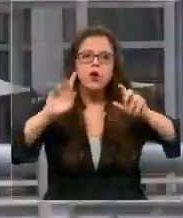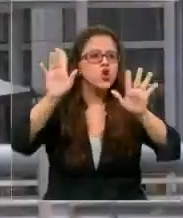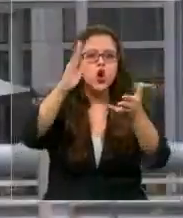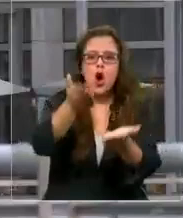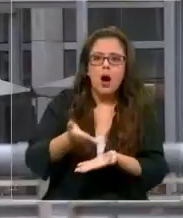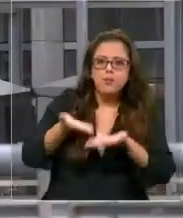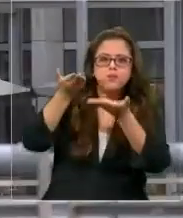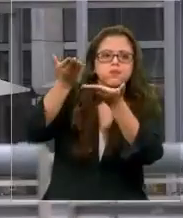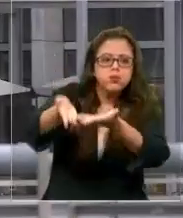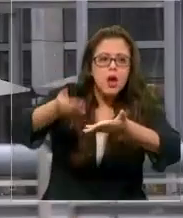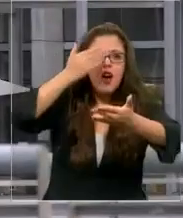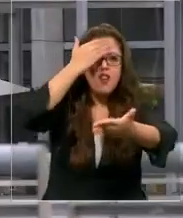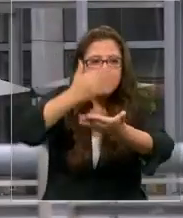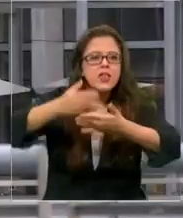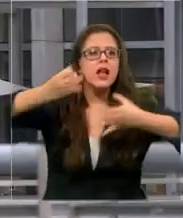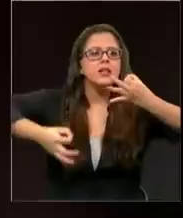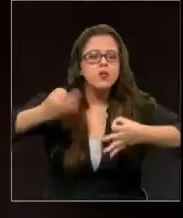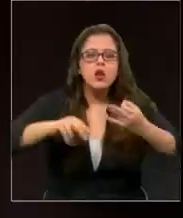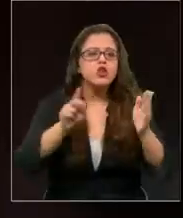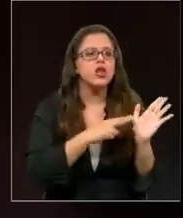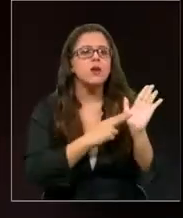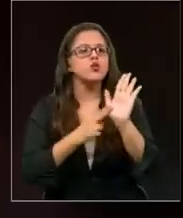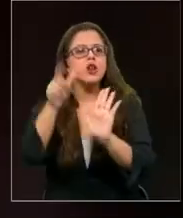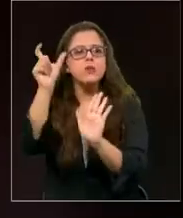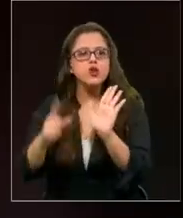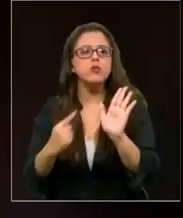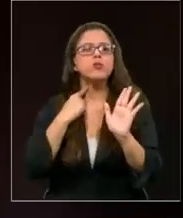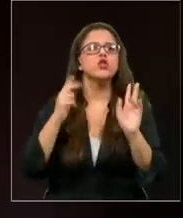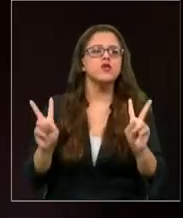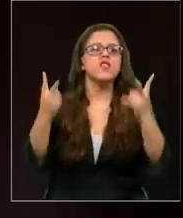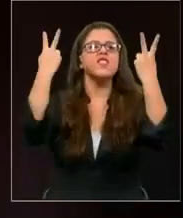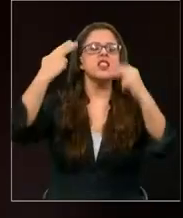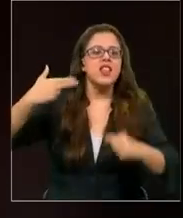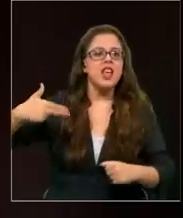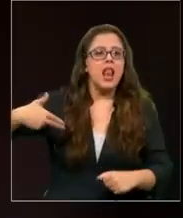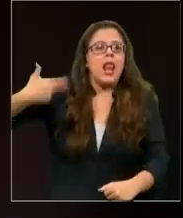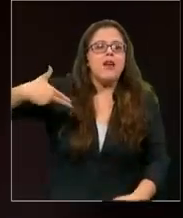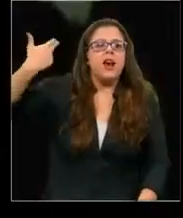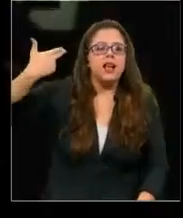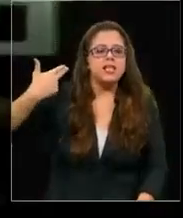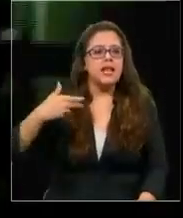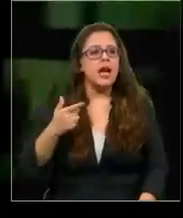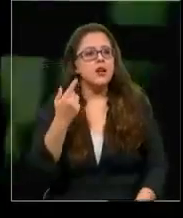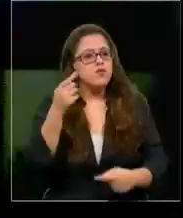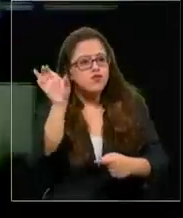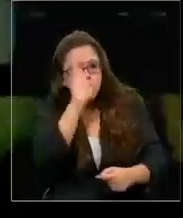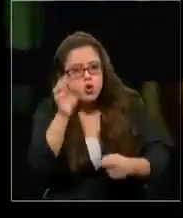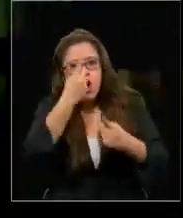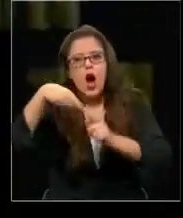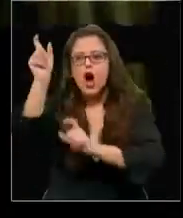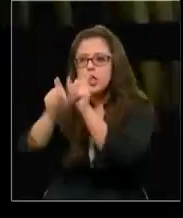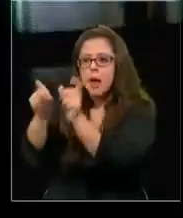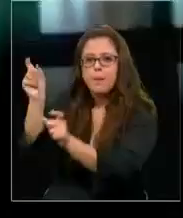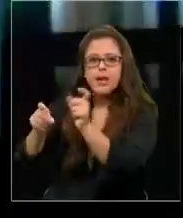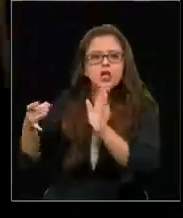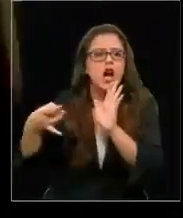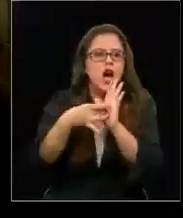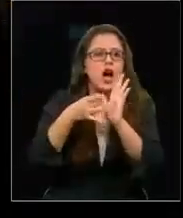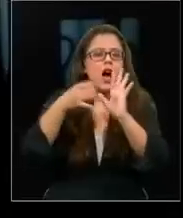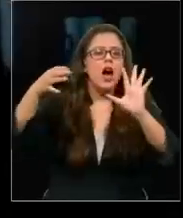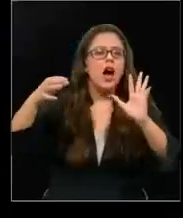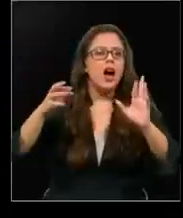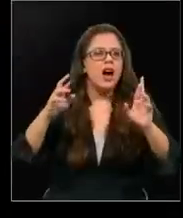ante el tribunal y tampoco se la mostró a la víctima sobreviviente de la balacera. En su lugar buscó a otras personas que tuvieran delitos